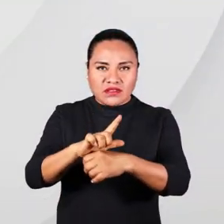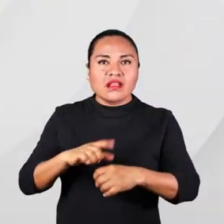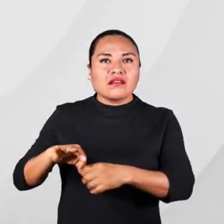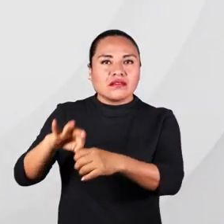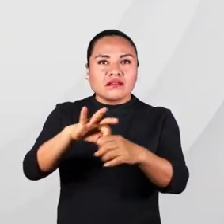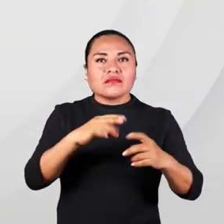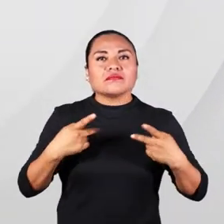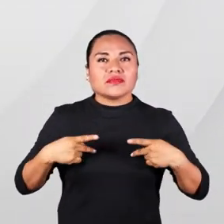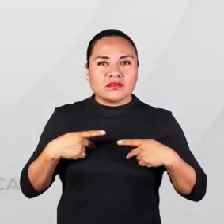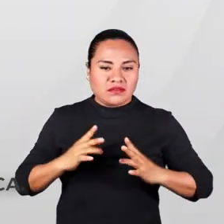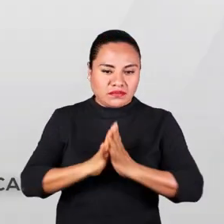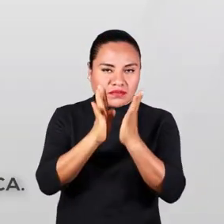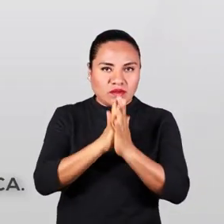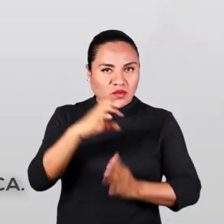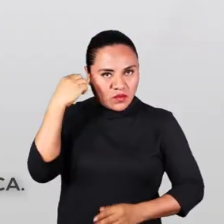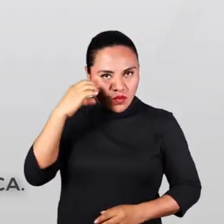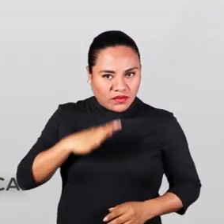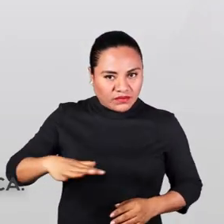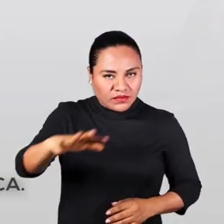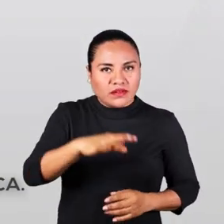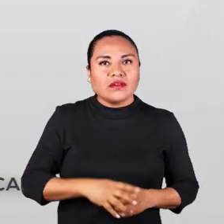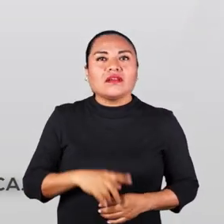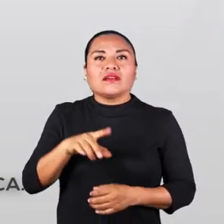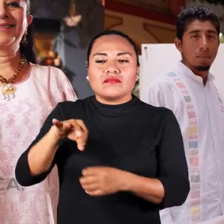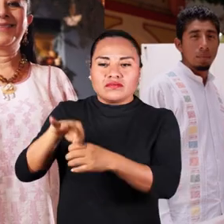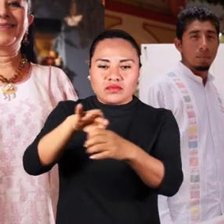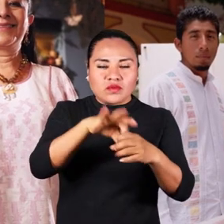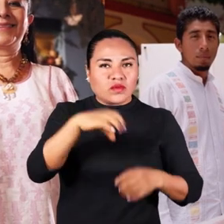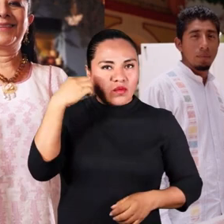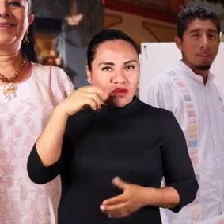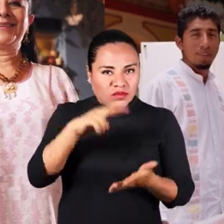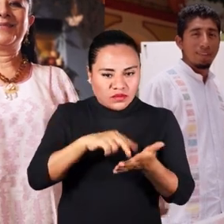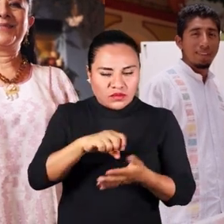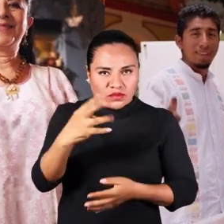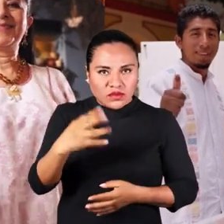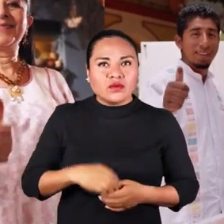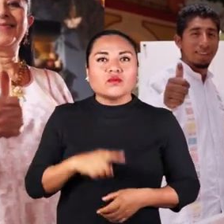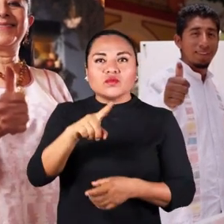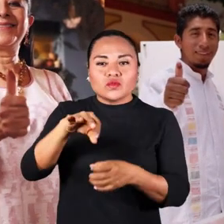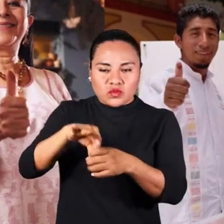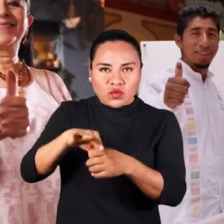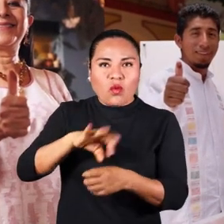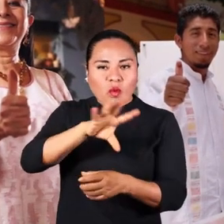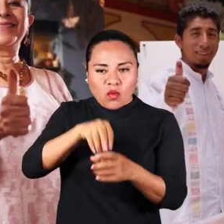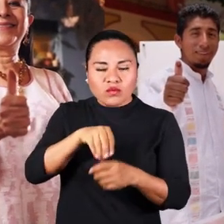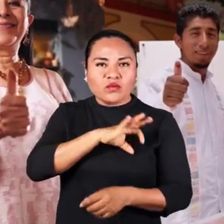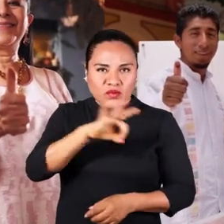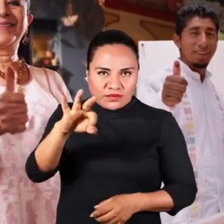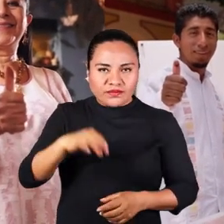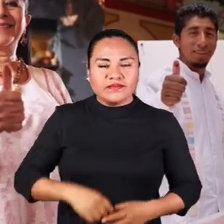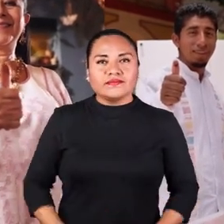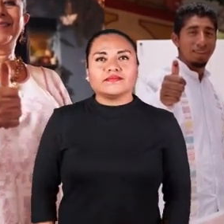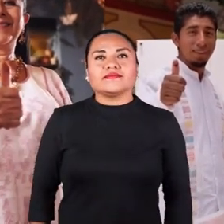Instituto Estatal Electoral y de Participación Ciudadana de Oaxaca. Elecciones Oaxaca 2024. Tu voto lo puede todo.